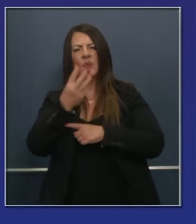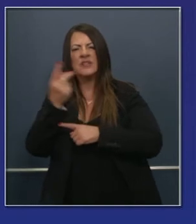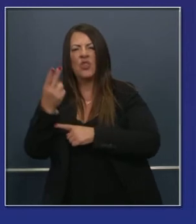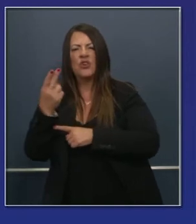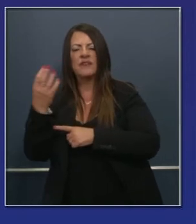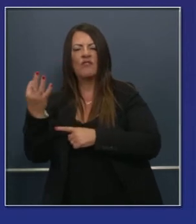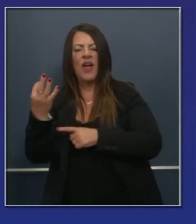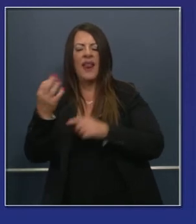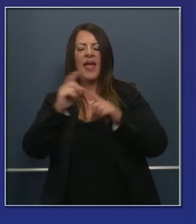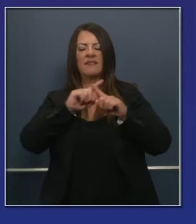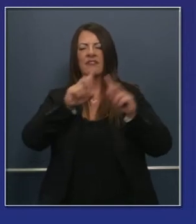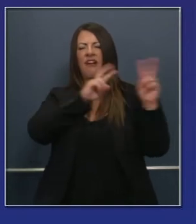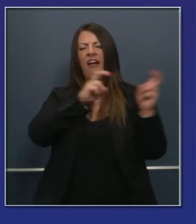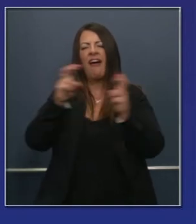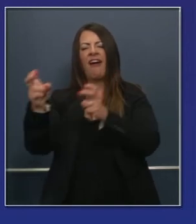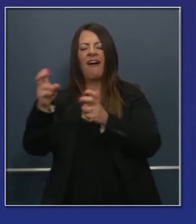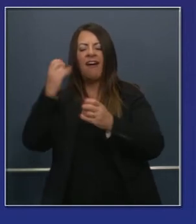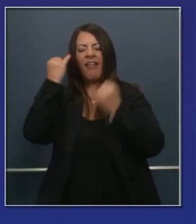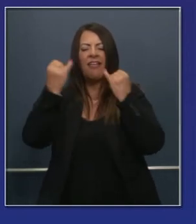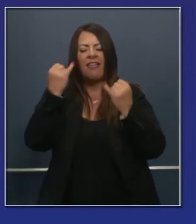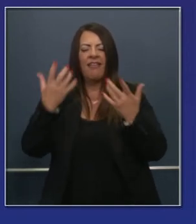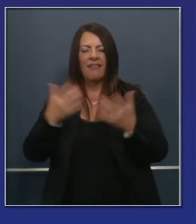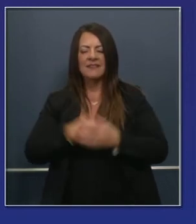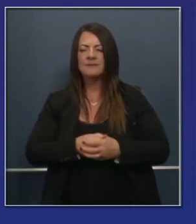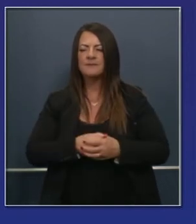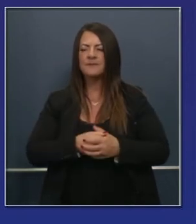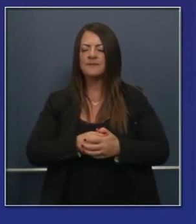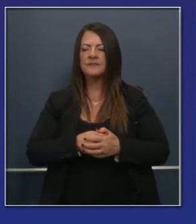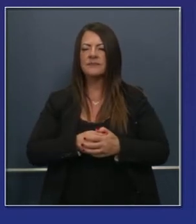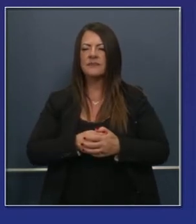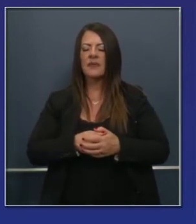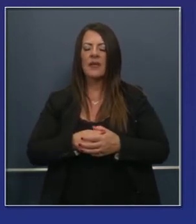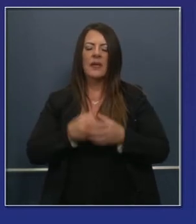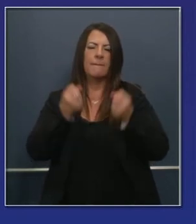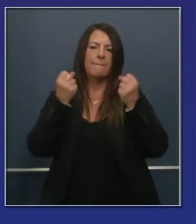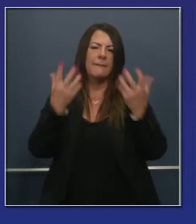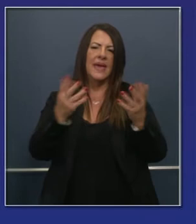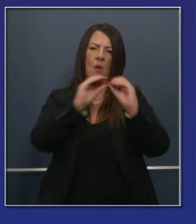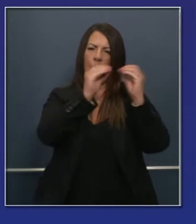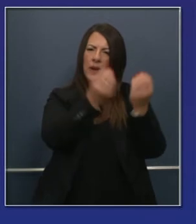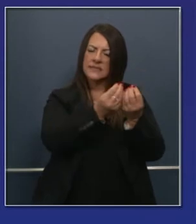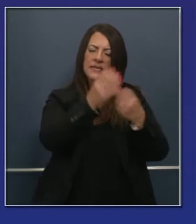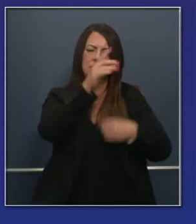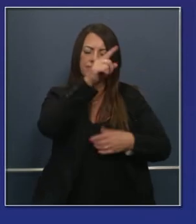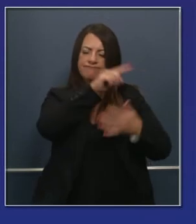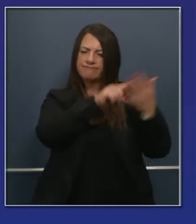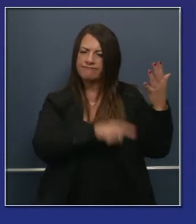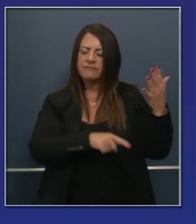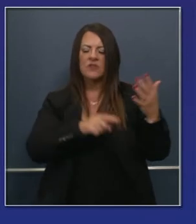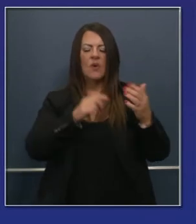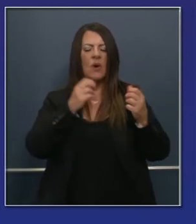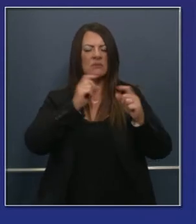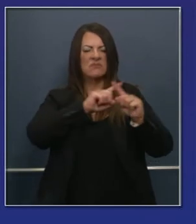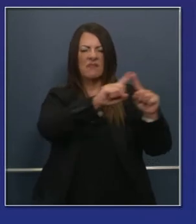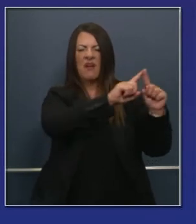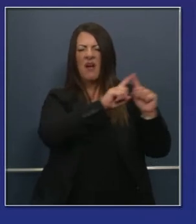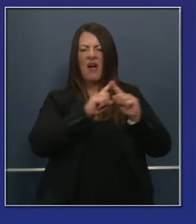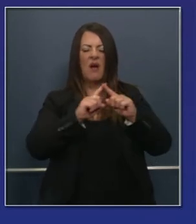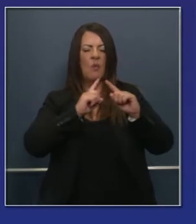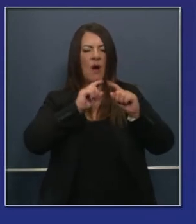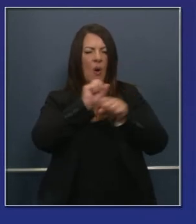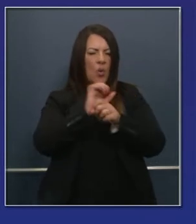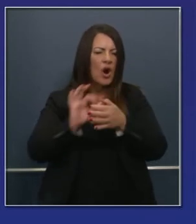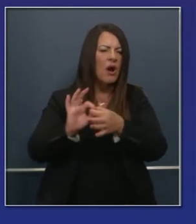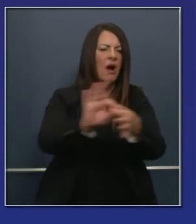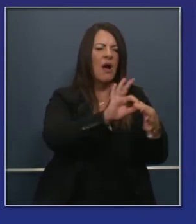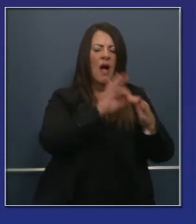Hacer días de locuras con el cabello. Hay mucha colaboración con organizaciones. Pero todo el